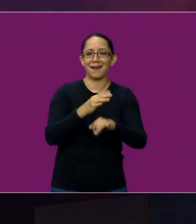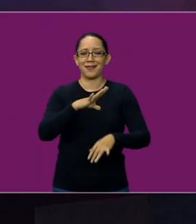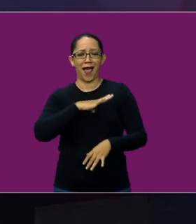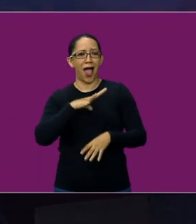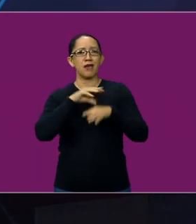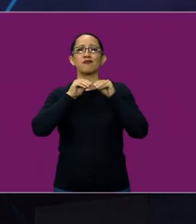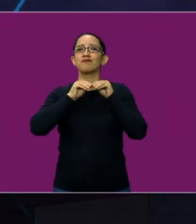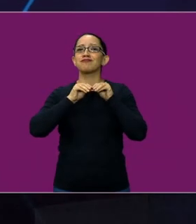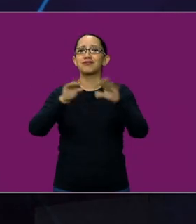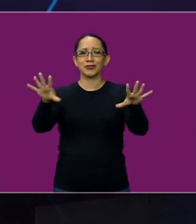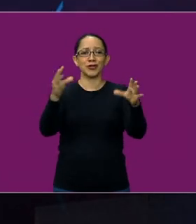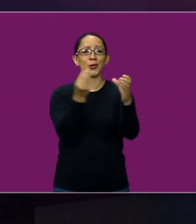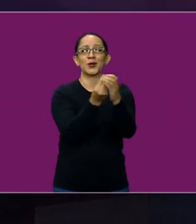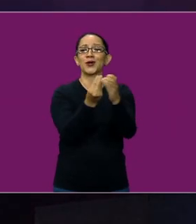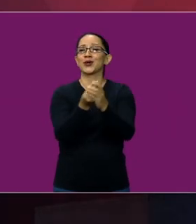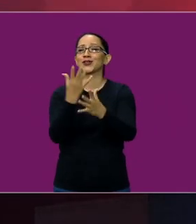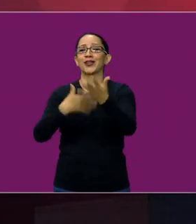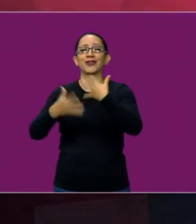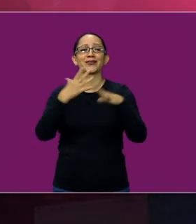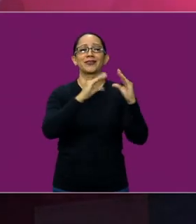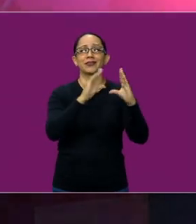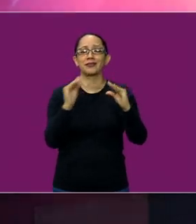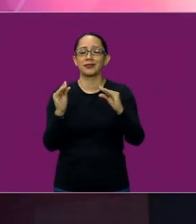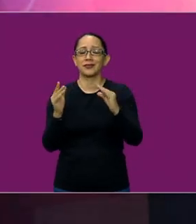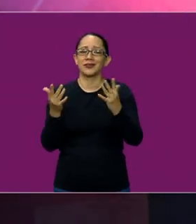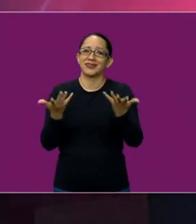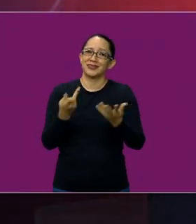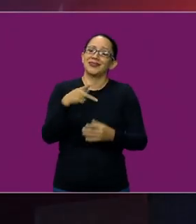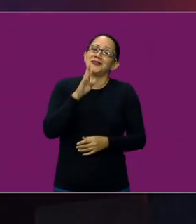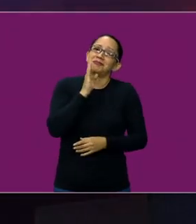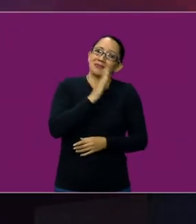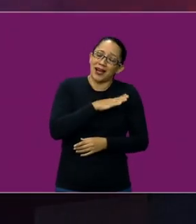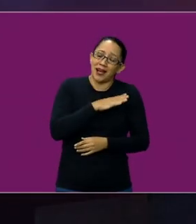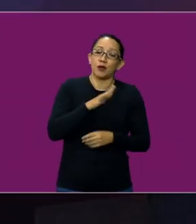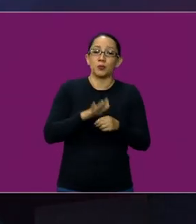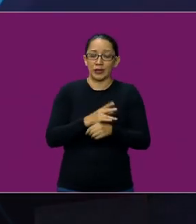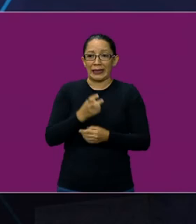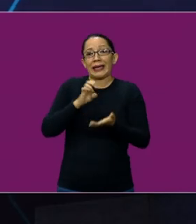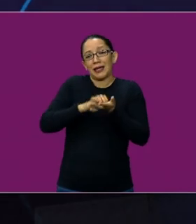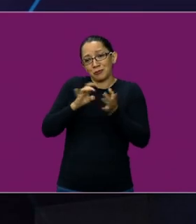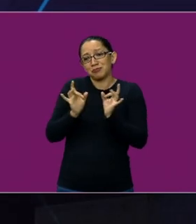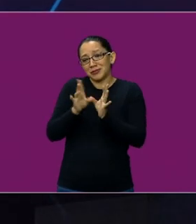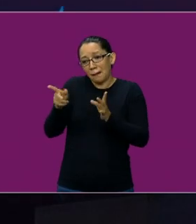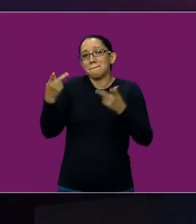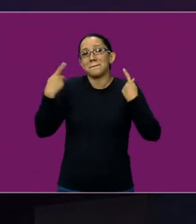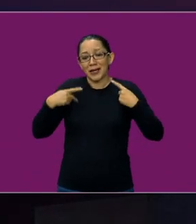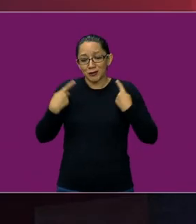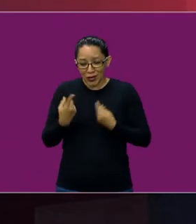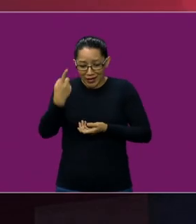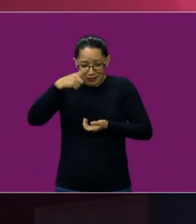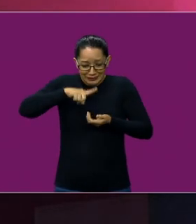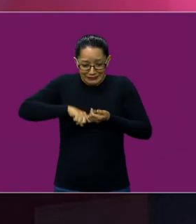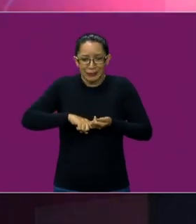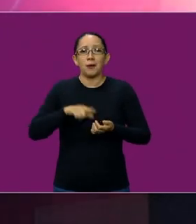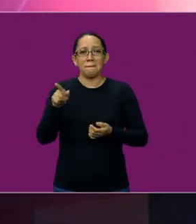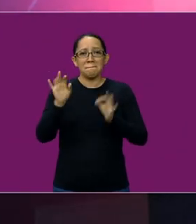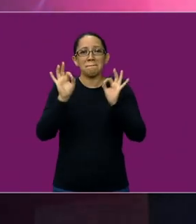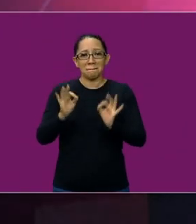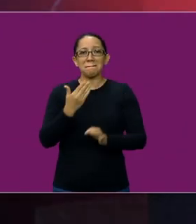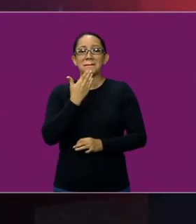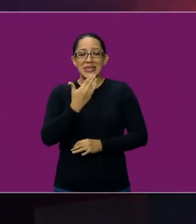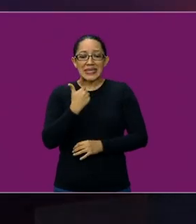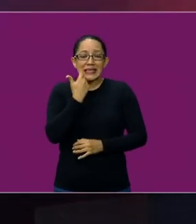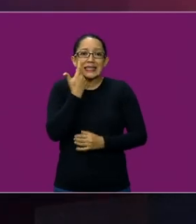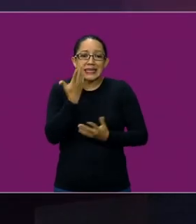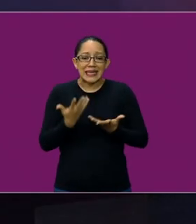Desgraciadamente son personas con la mejor intención, considero, pero tenemos que tener la ética individual, repito, para que,